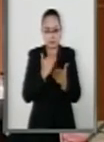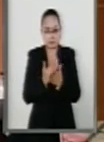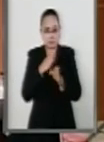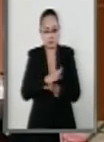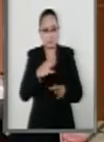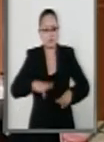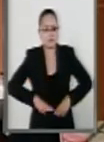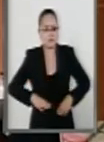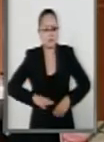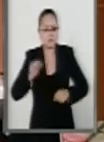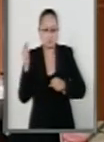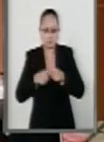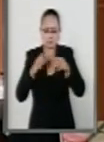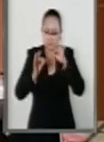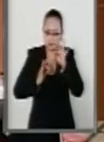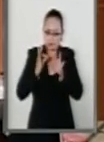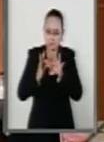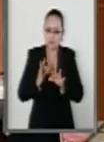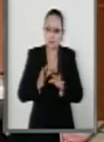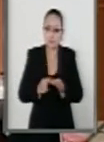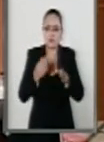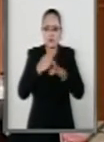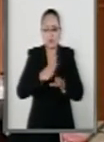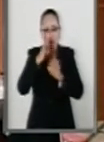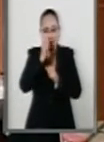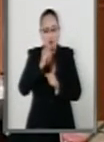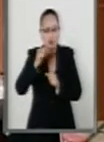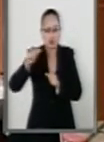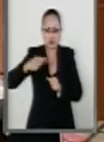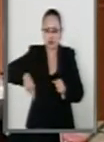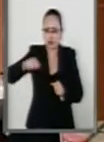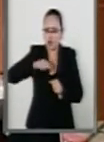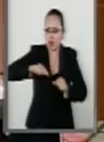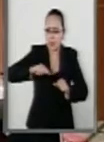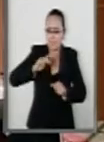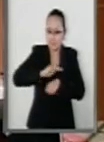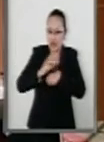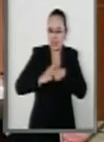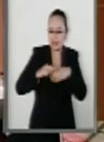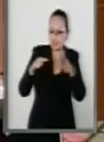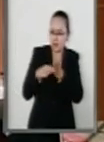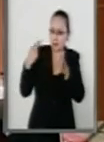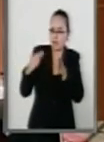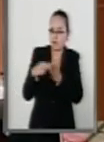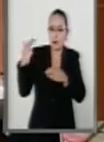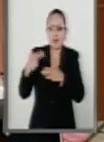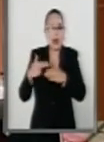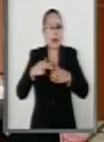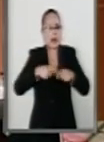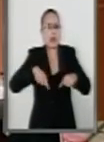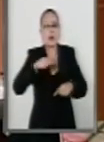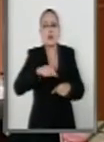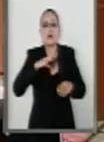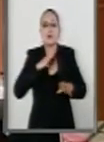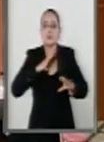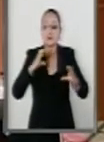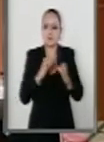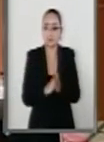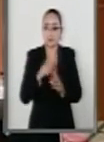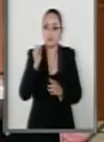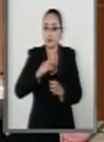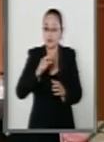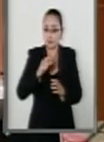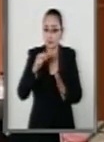conductas cumplan con lo establecido por los tratados suscritos por nuestra nación y por los más altos